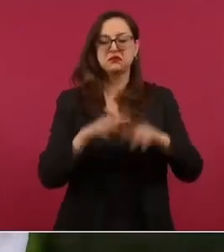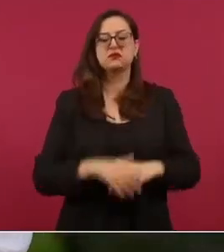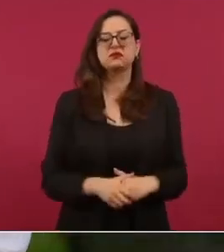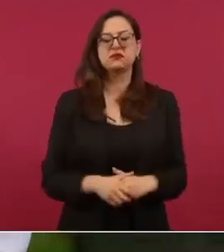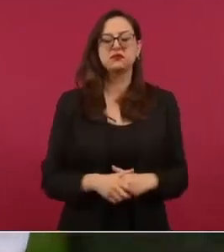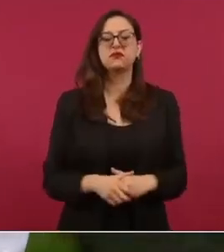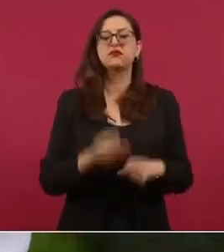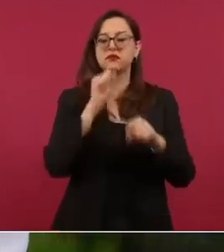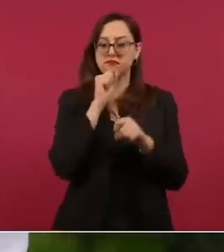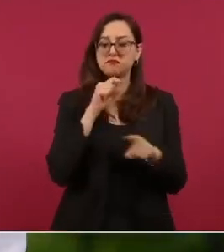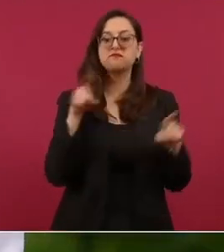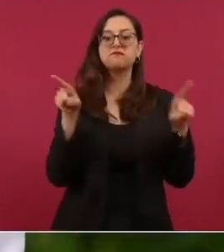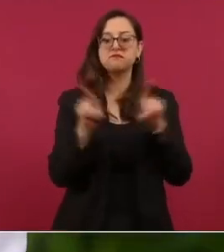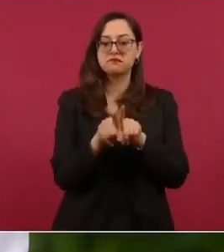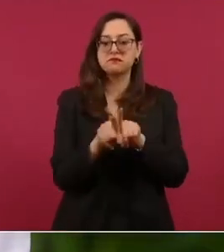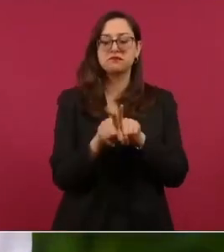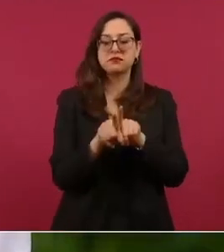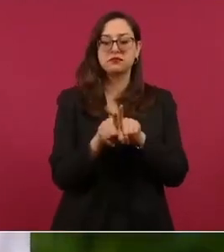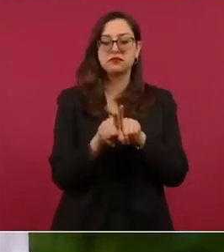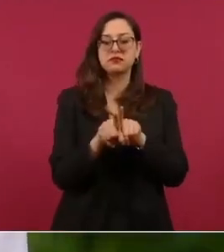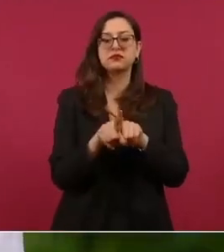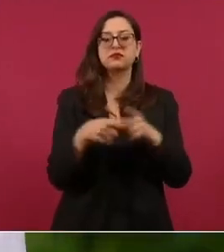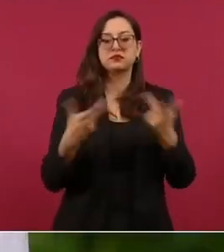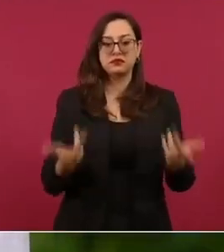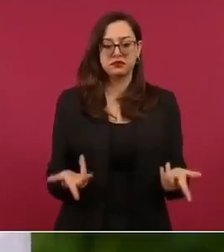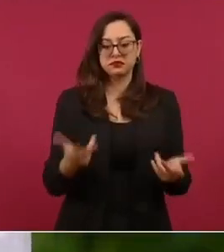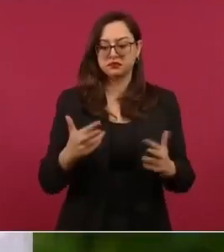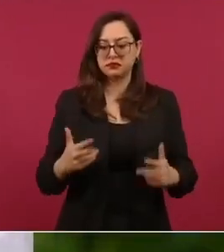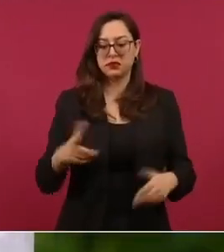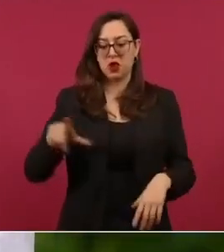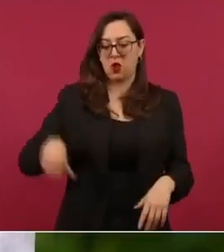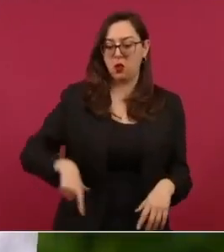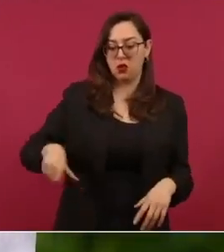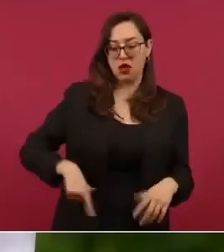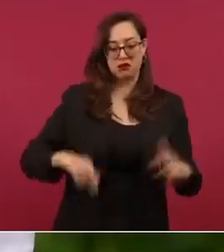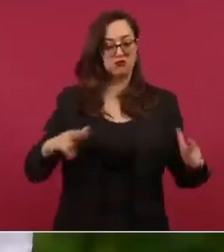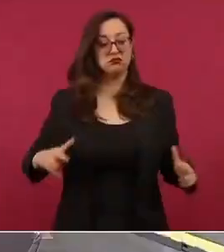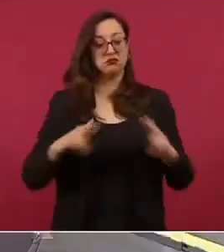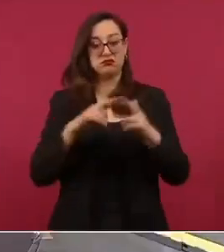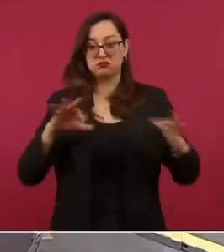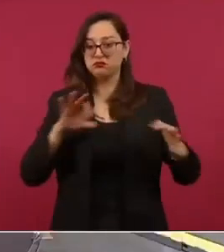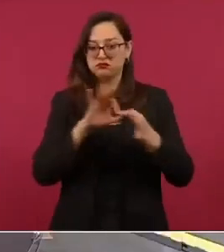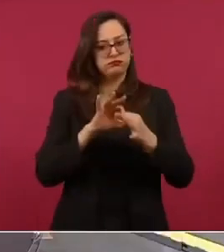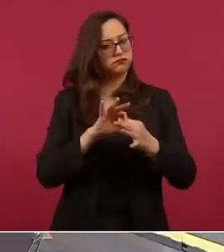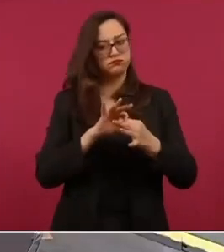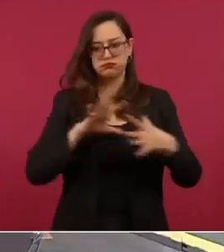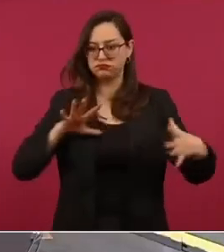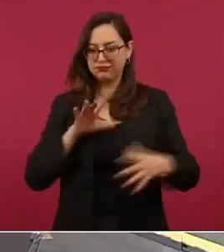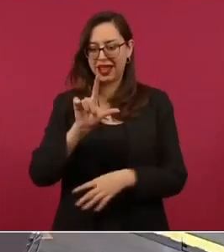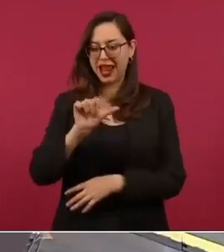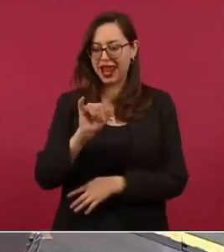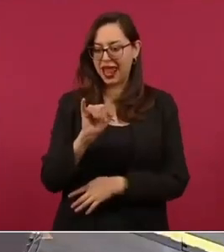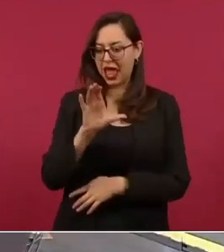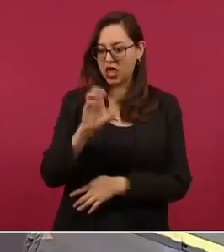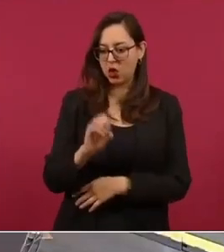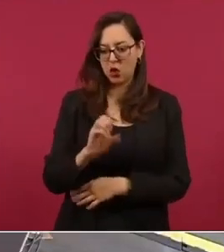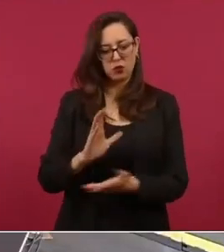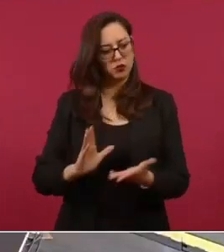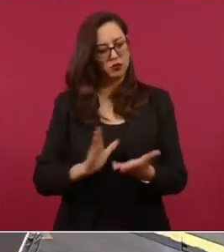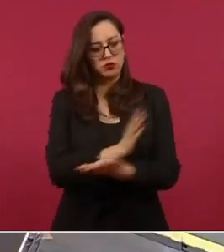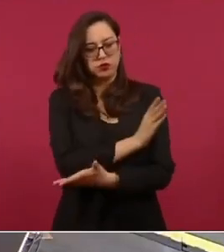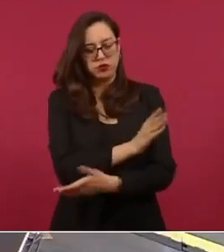mismo tiempo existe estado laico se está demostrando que la mayor